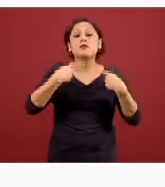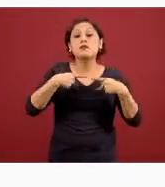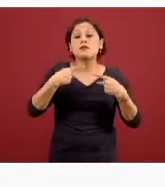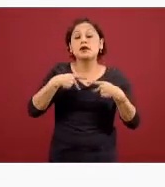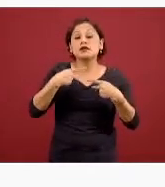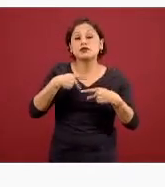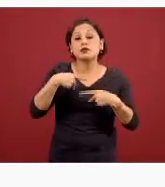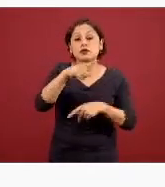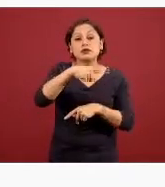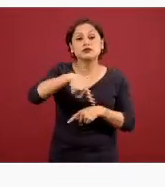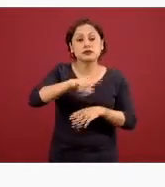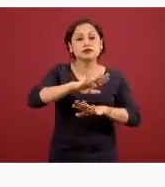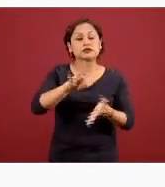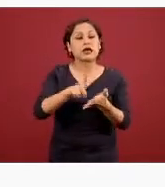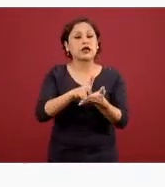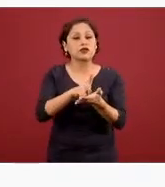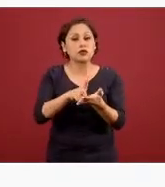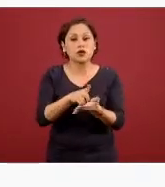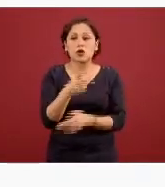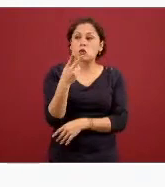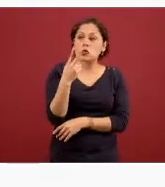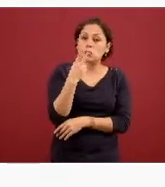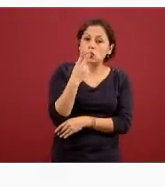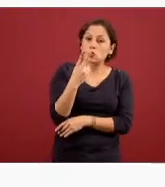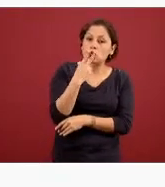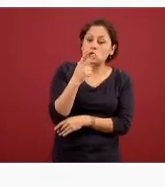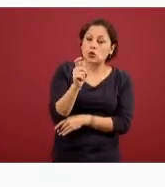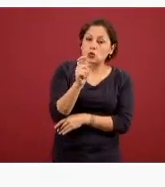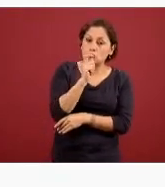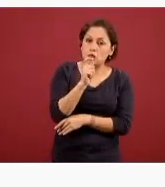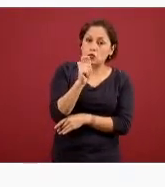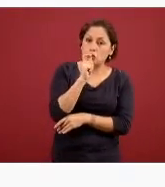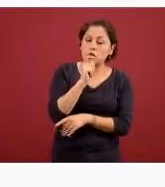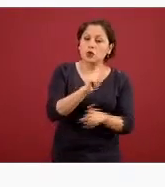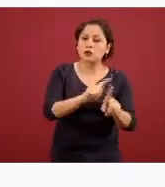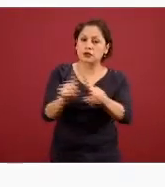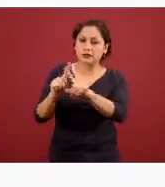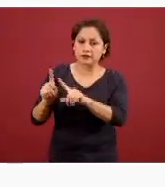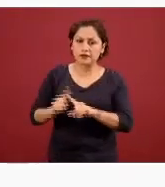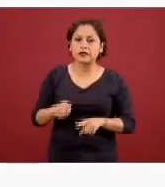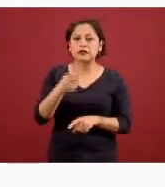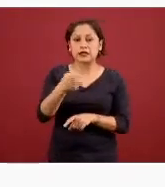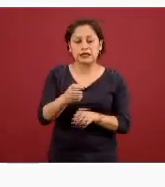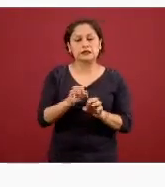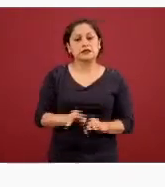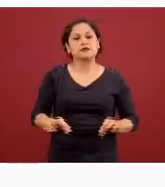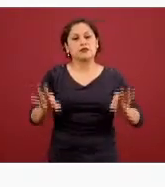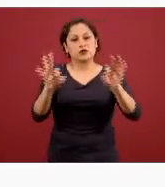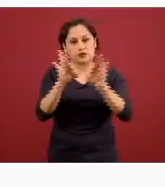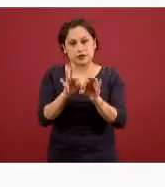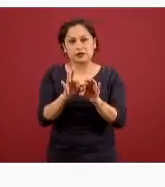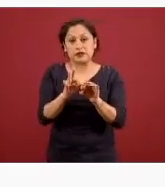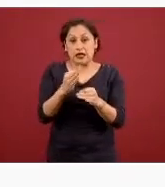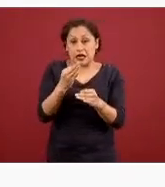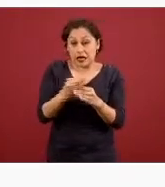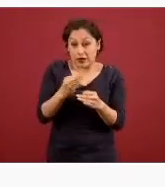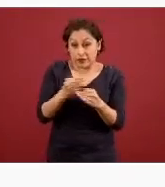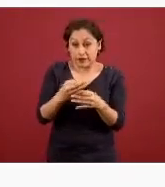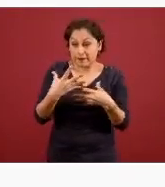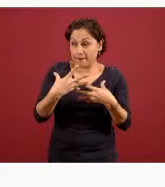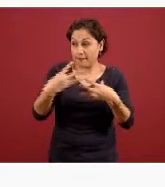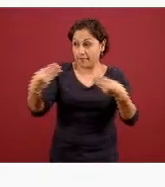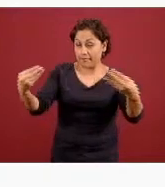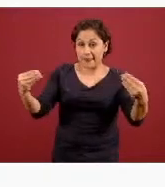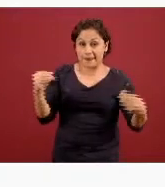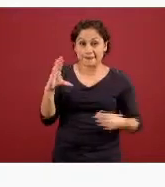fumadas estamos ahorita empezando a crear conceptos muy importantes a través de los cambios que vivimos con la epidemia del COVID